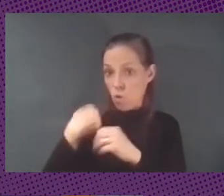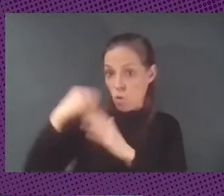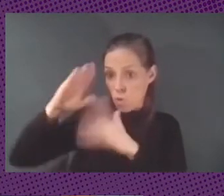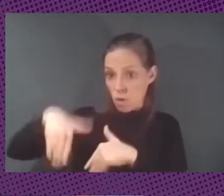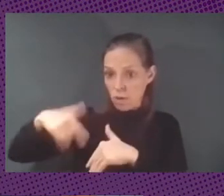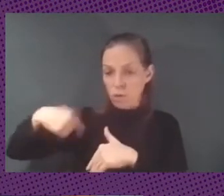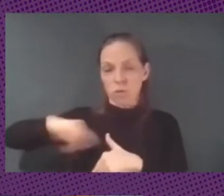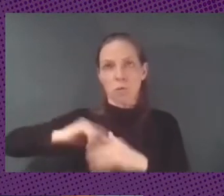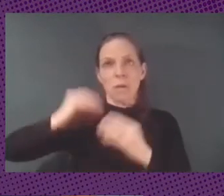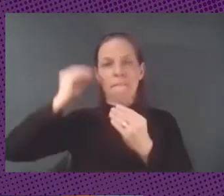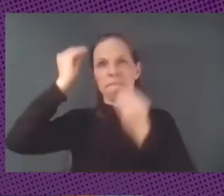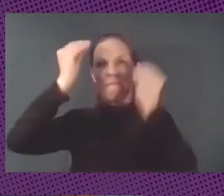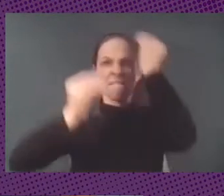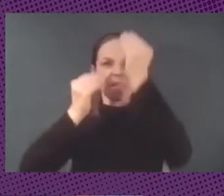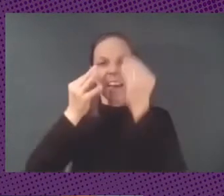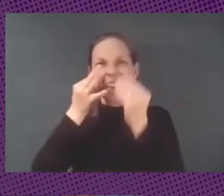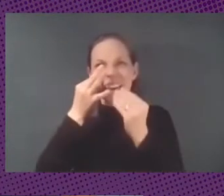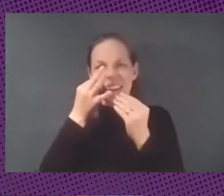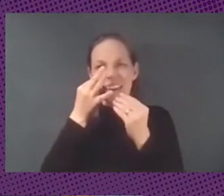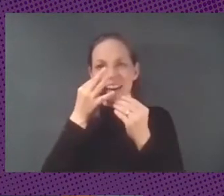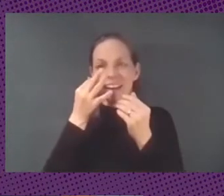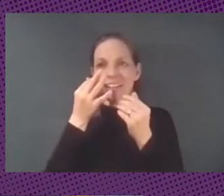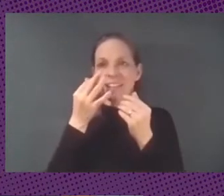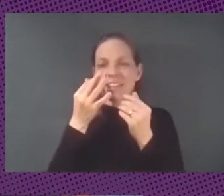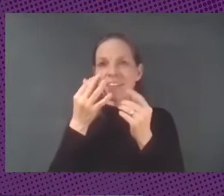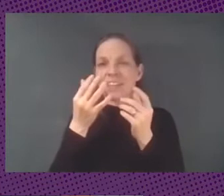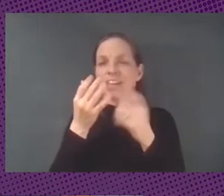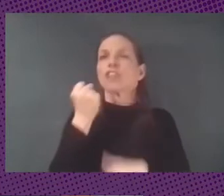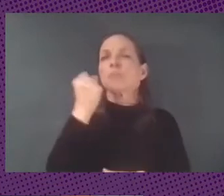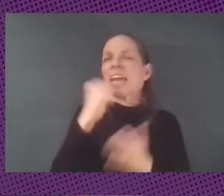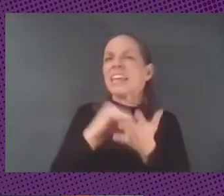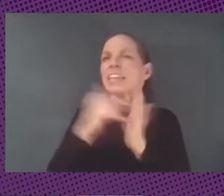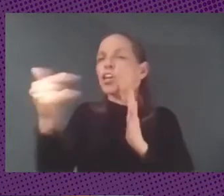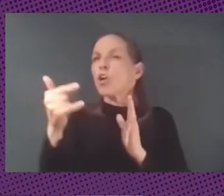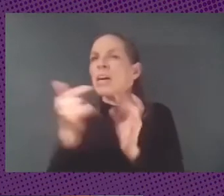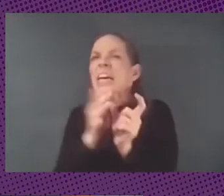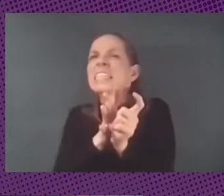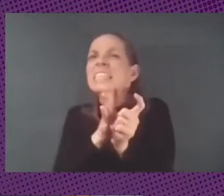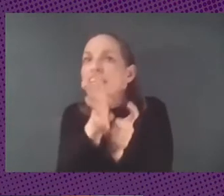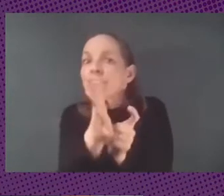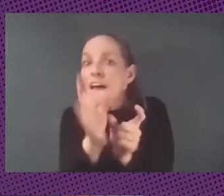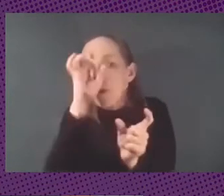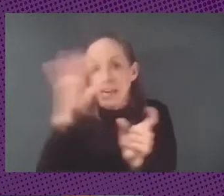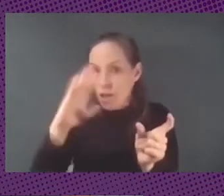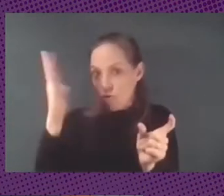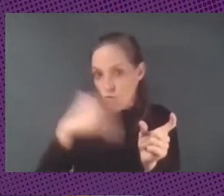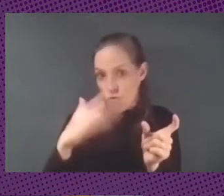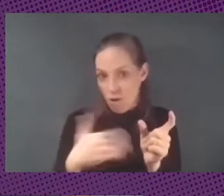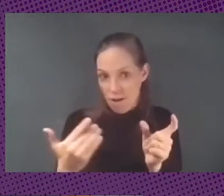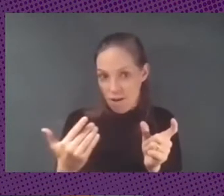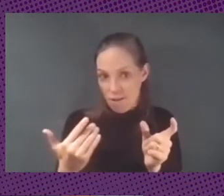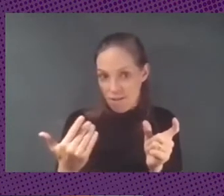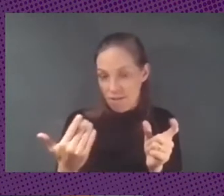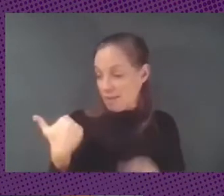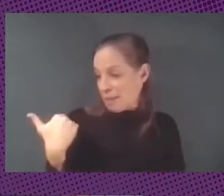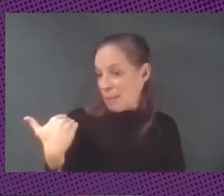no tenemos una definición acabada de soberanía tecnológica y en cierto modo bueno en parte recién ya